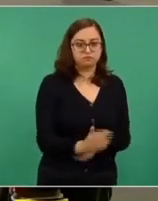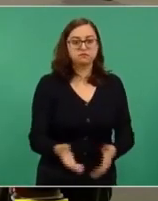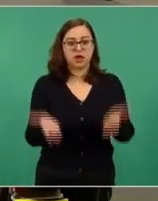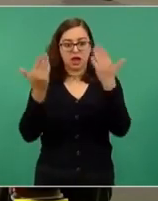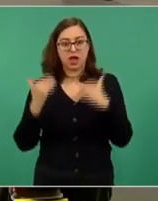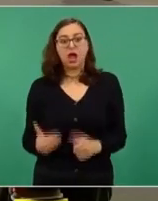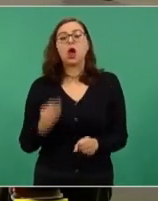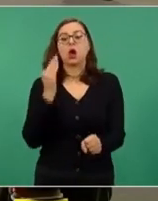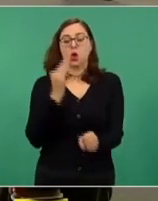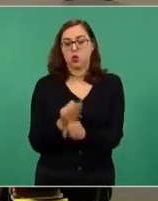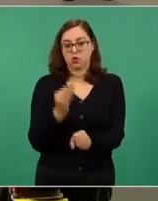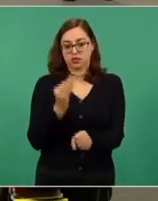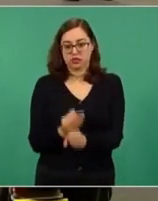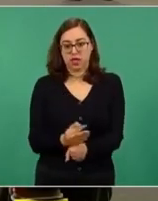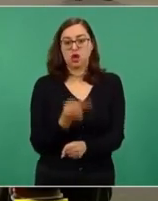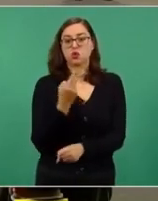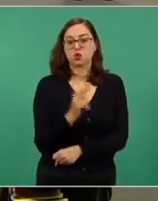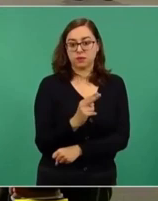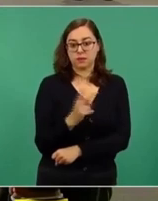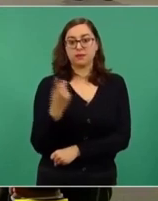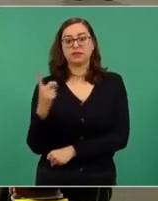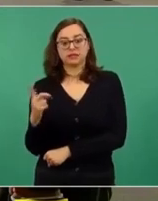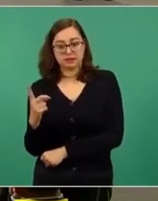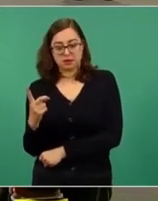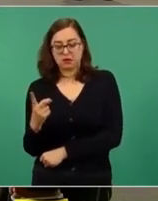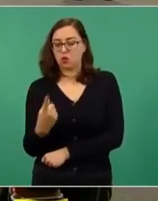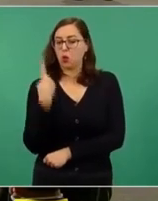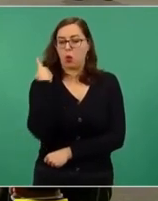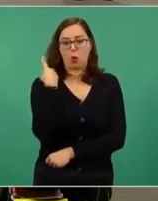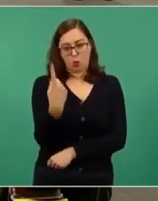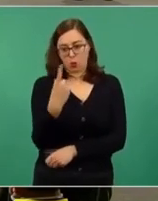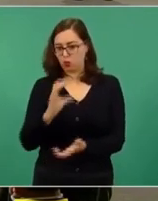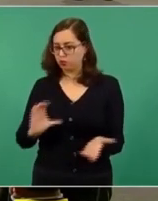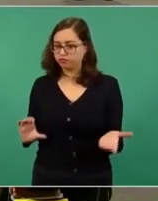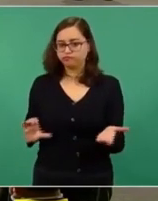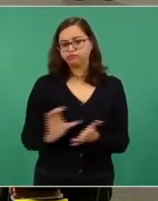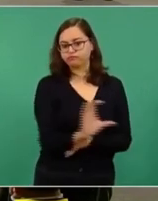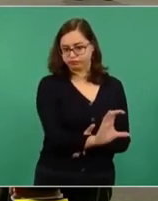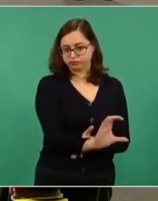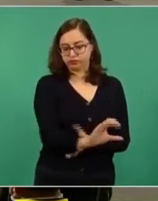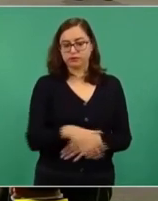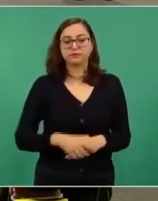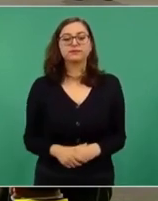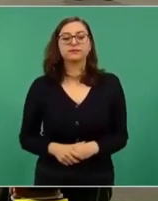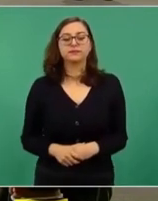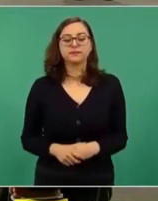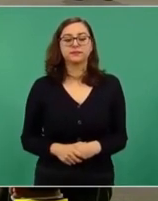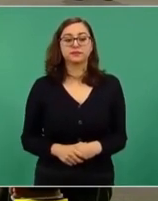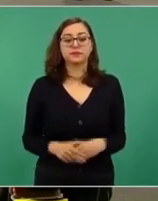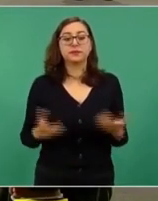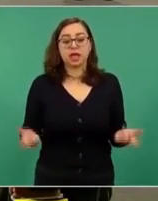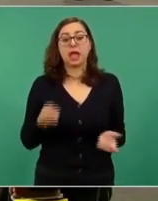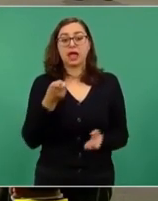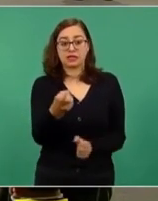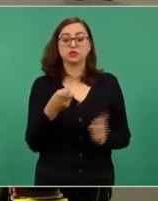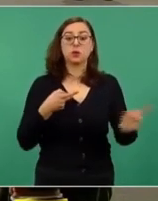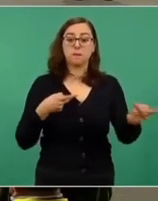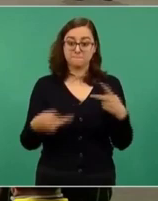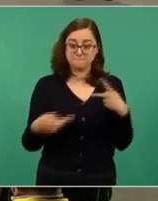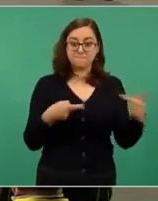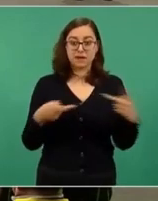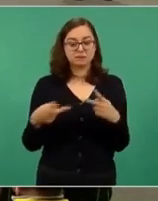estamos ya en la etapa tres, que es noviembre y diciembre, les llegará un bimestre. Así es como se planificó,